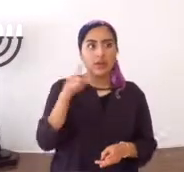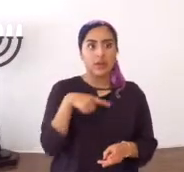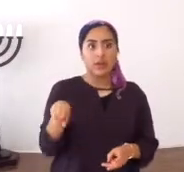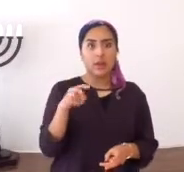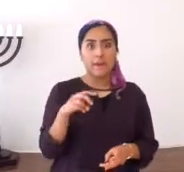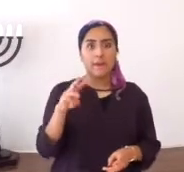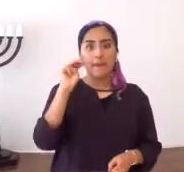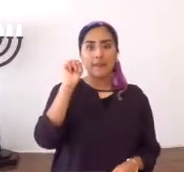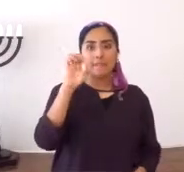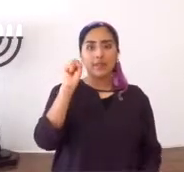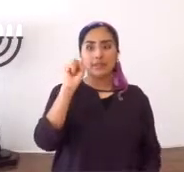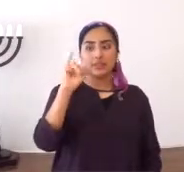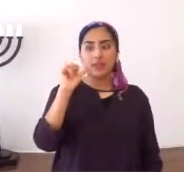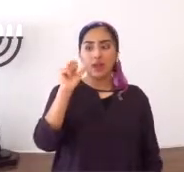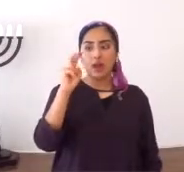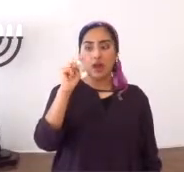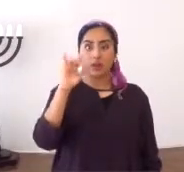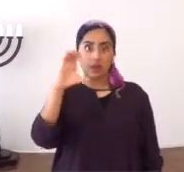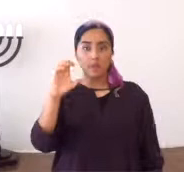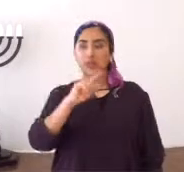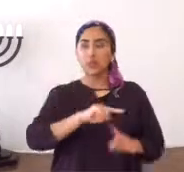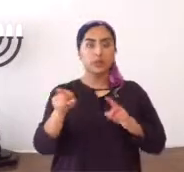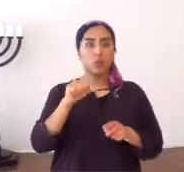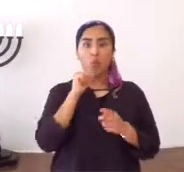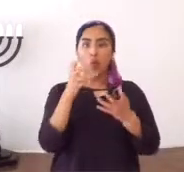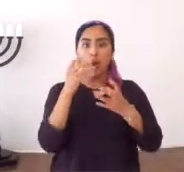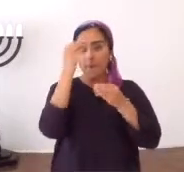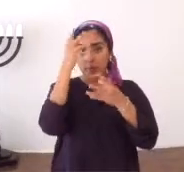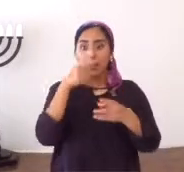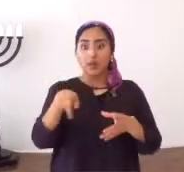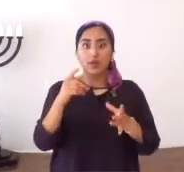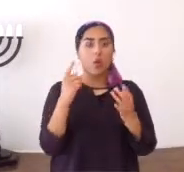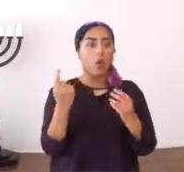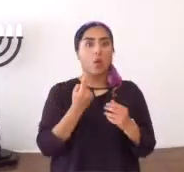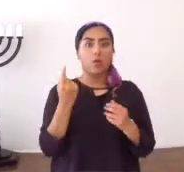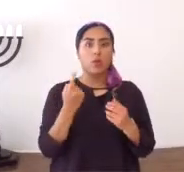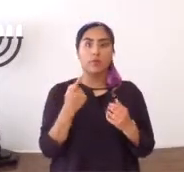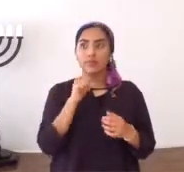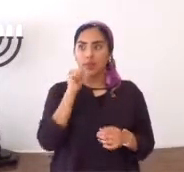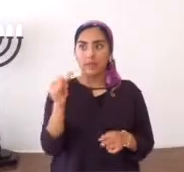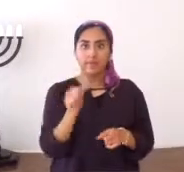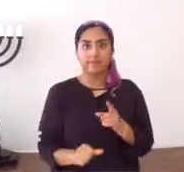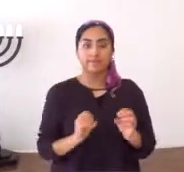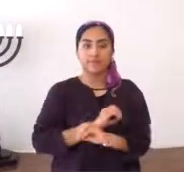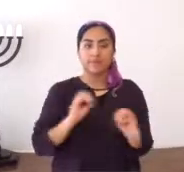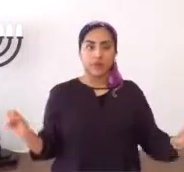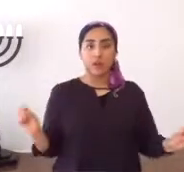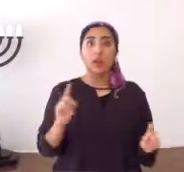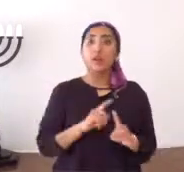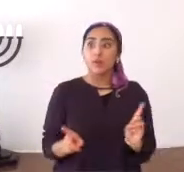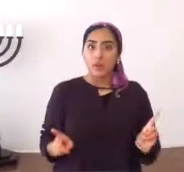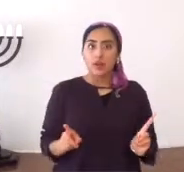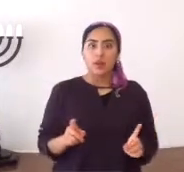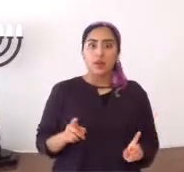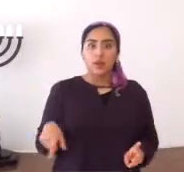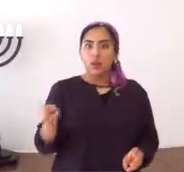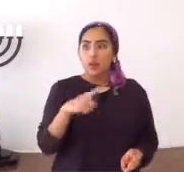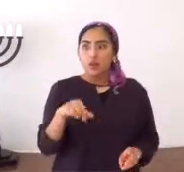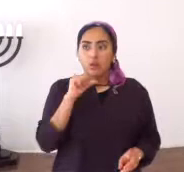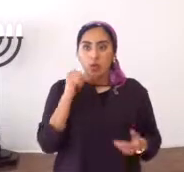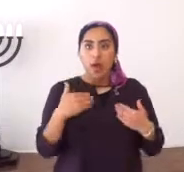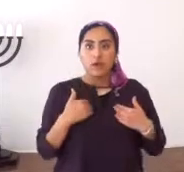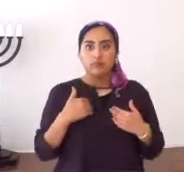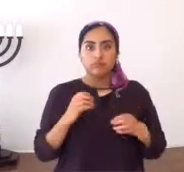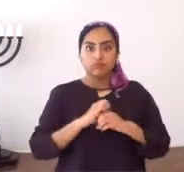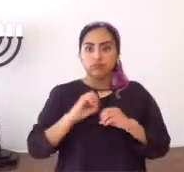en el mundo, mesiánico, pero que no quiere obedecer, que sigue todavía, no nada más, sin circuncidarse, sino